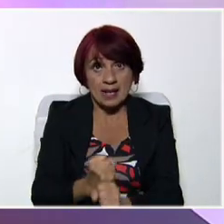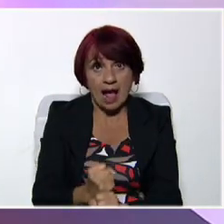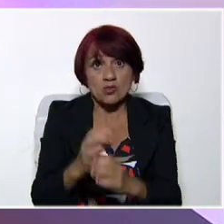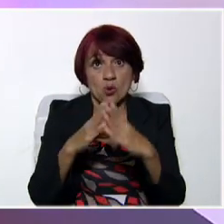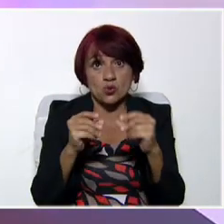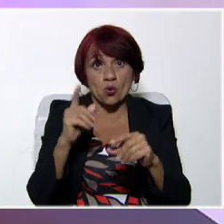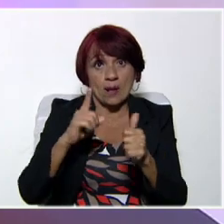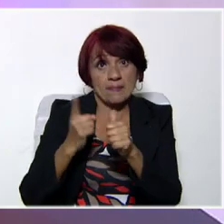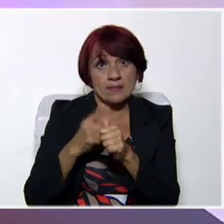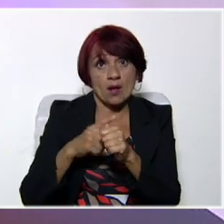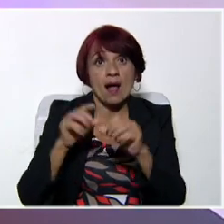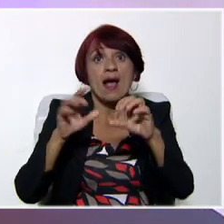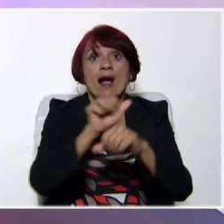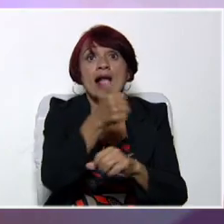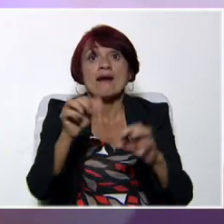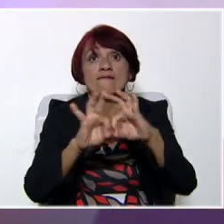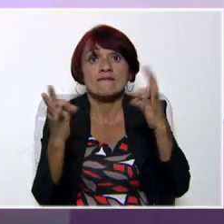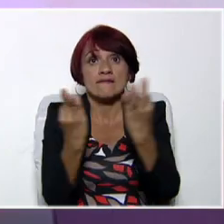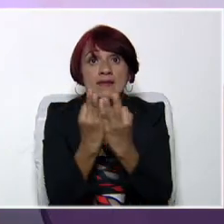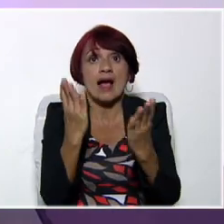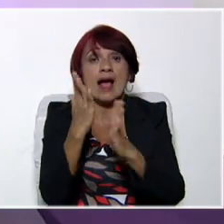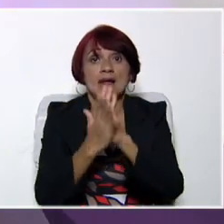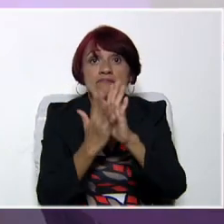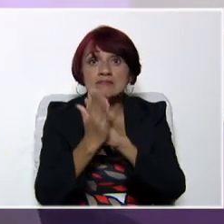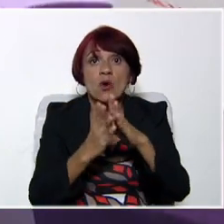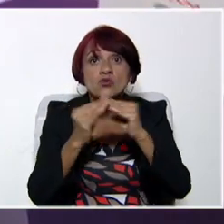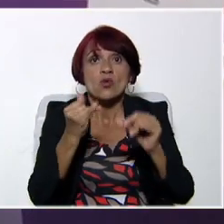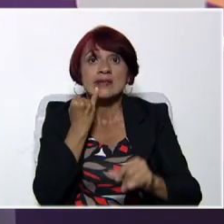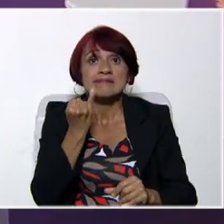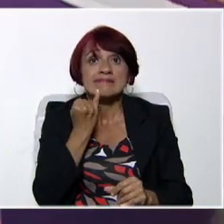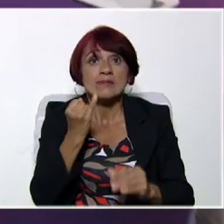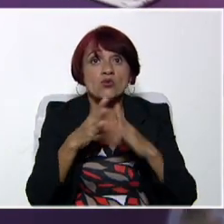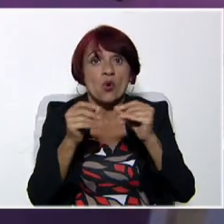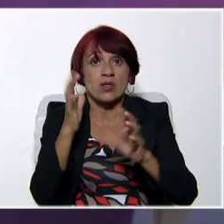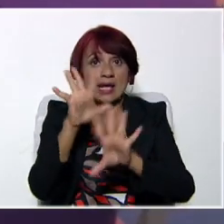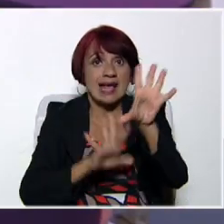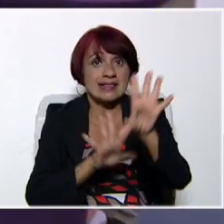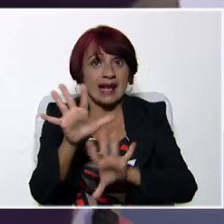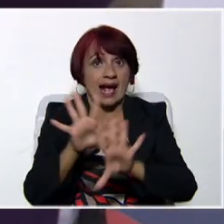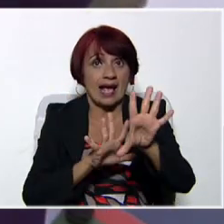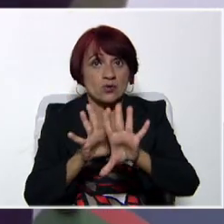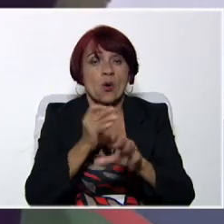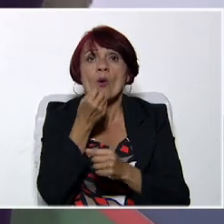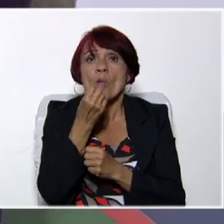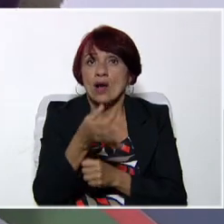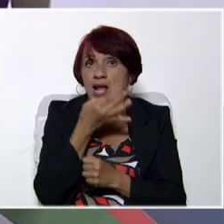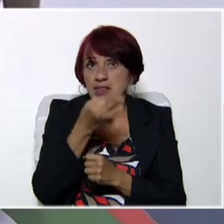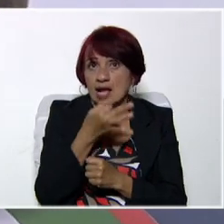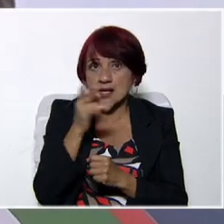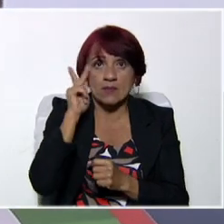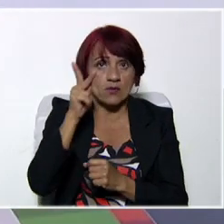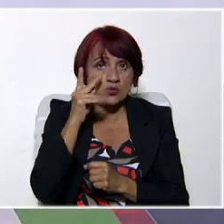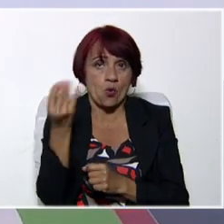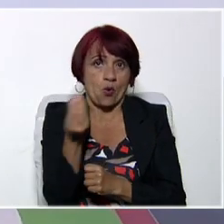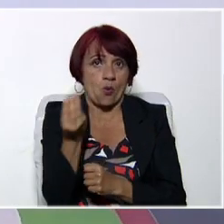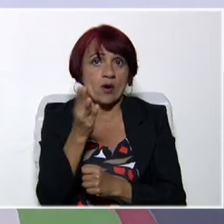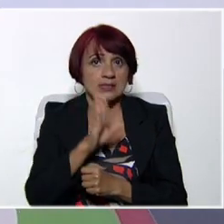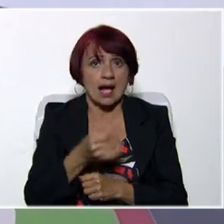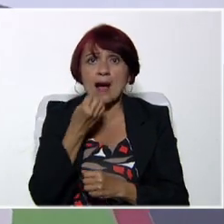en el C principal de cada familia en la escuela para hablar acerca del idioma extranjero. Muy buenas tardes, profesor. Bienvenido a su programa. Leo.